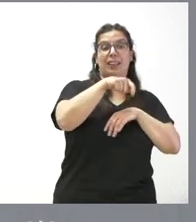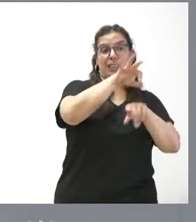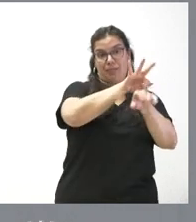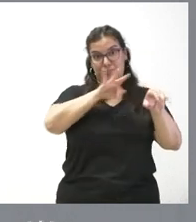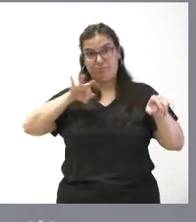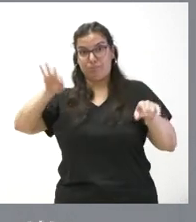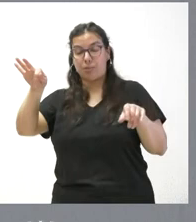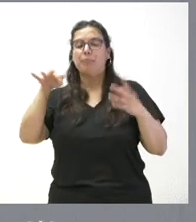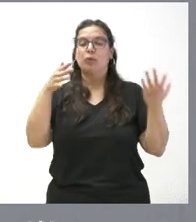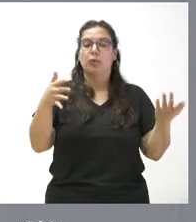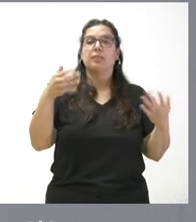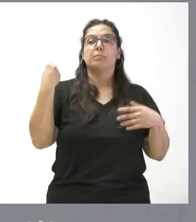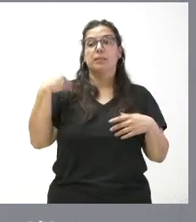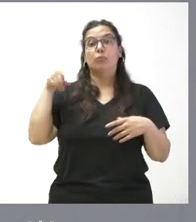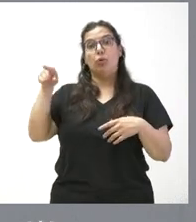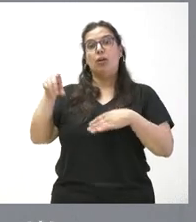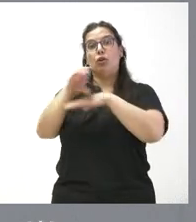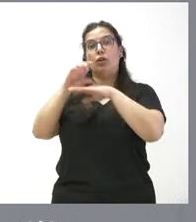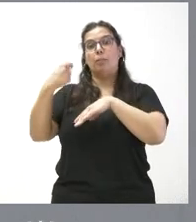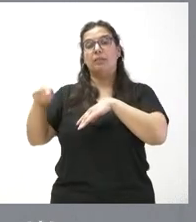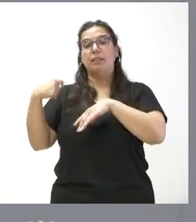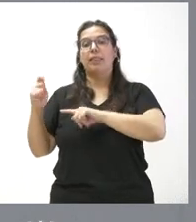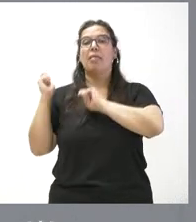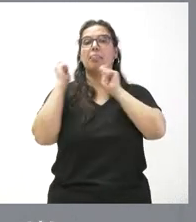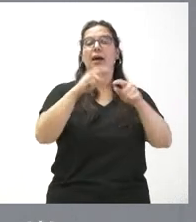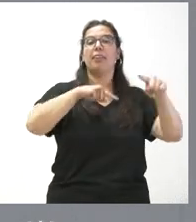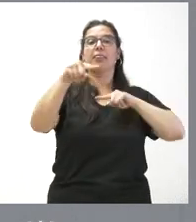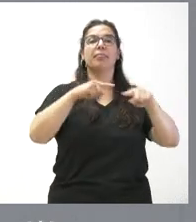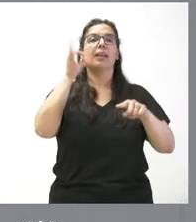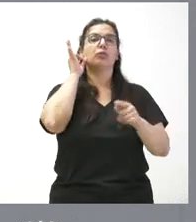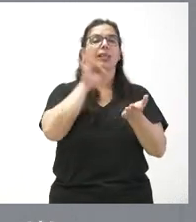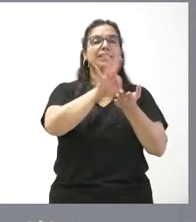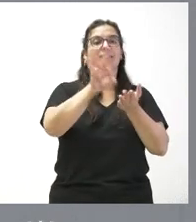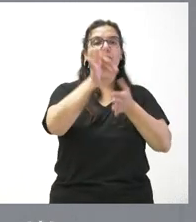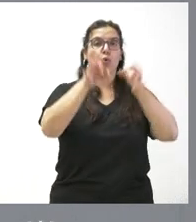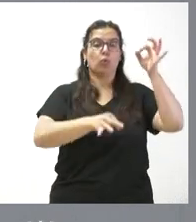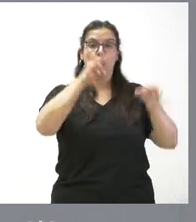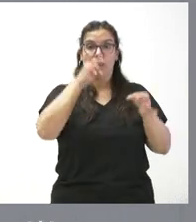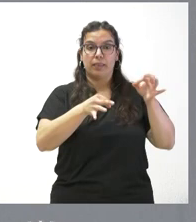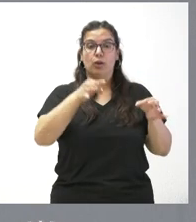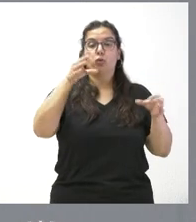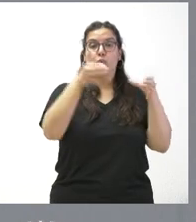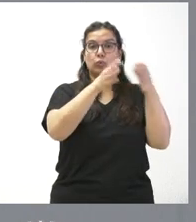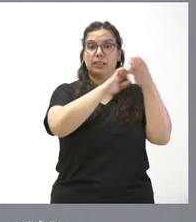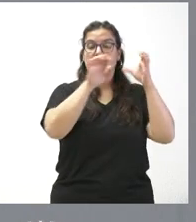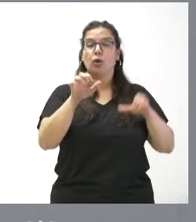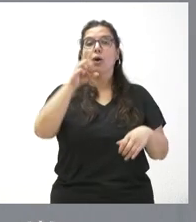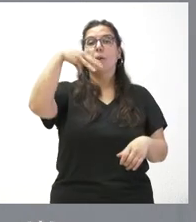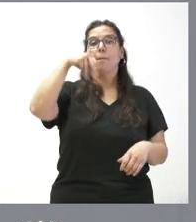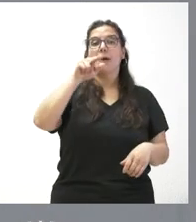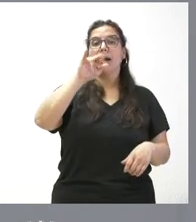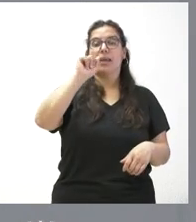propuesta del consejero de la Presidencia, se nombra directora de los servicios jurídicos de la Administración de la Junta de Castilla y León a María